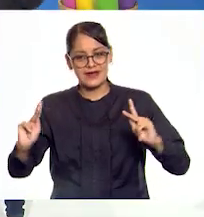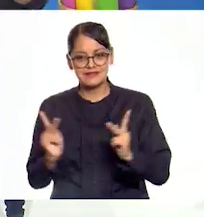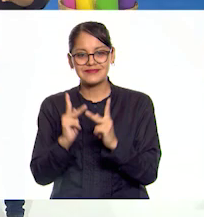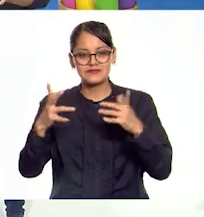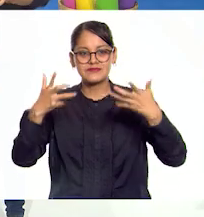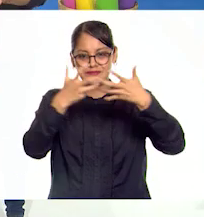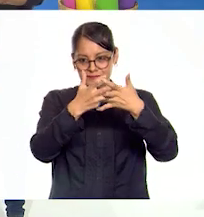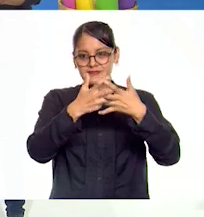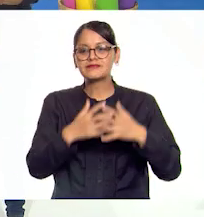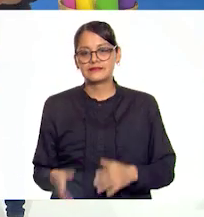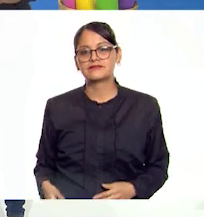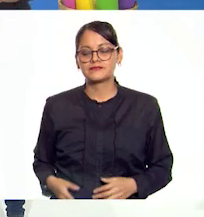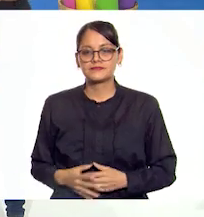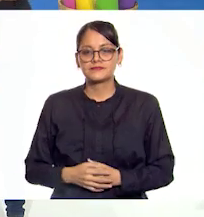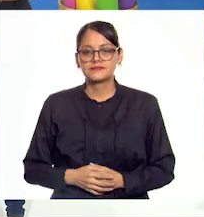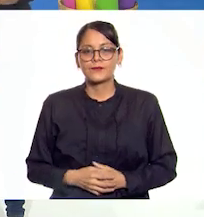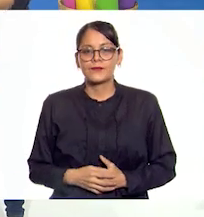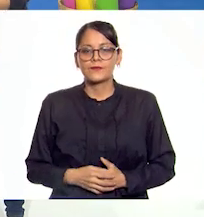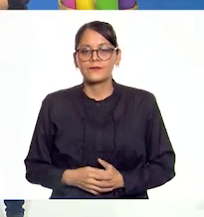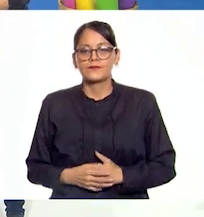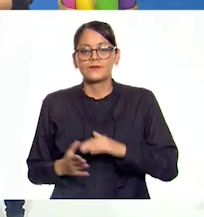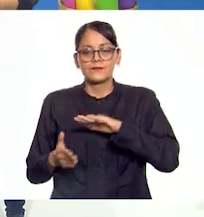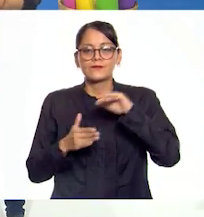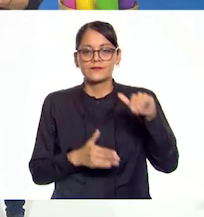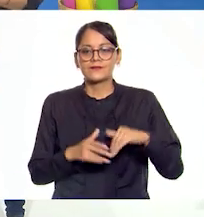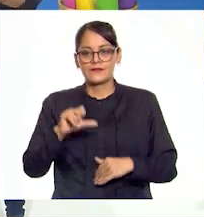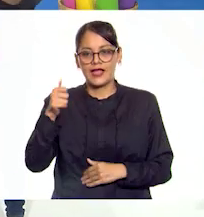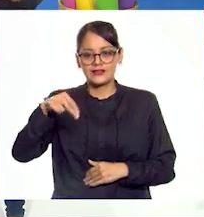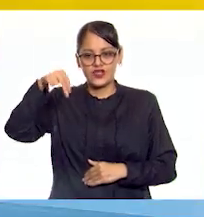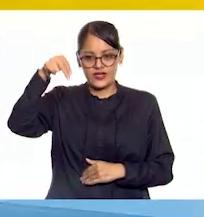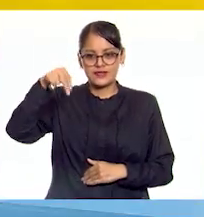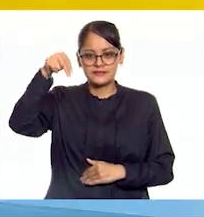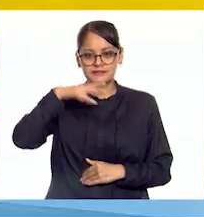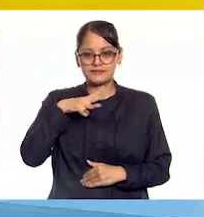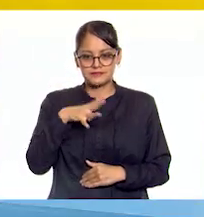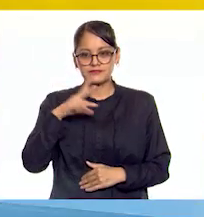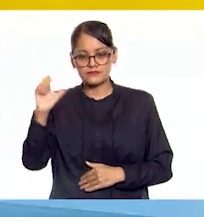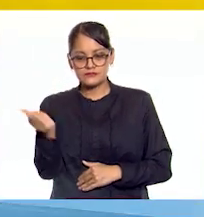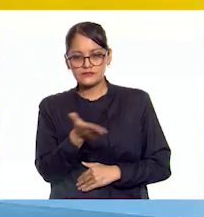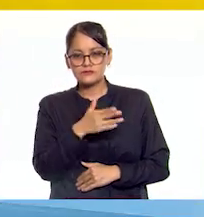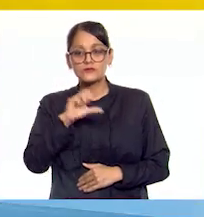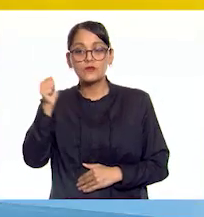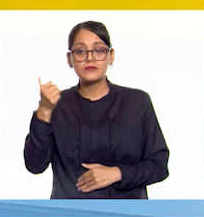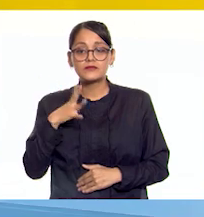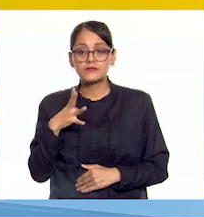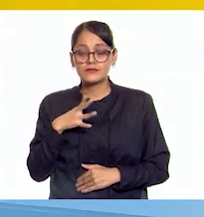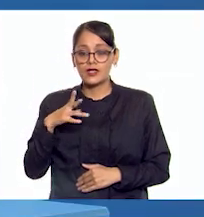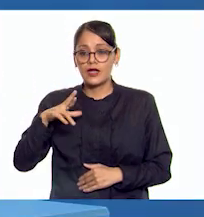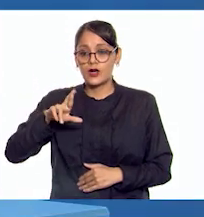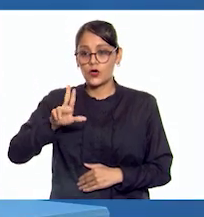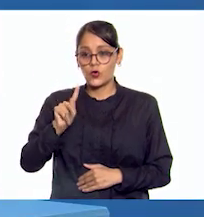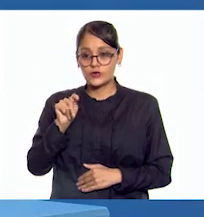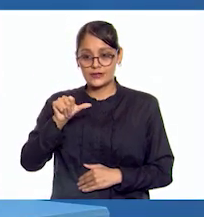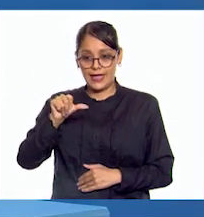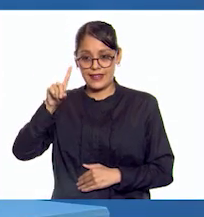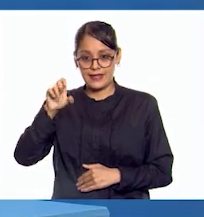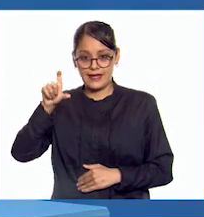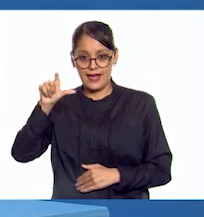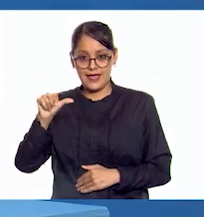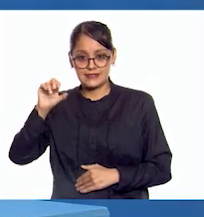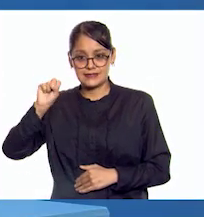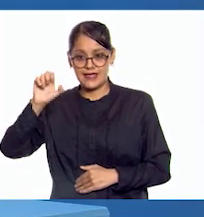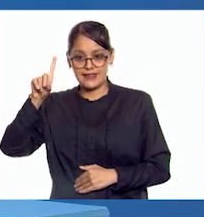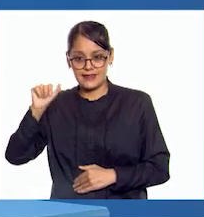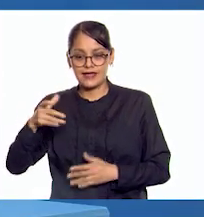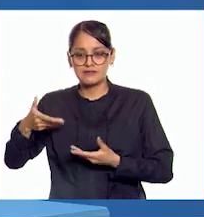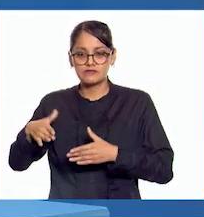perfecto. Está ubicado al norte. Luego tenemos la ruta de la seda. ¿Cuál podría